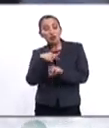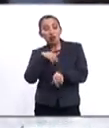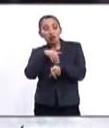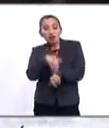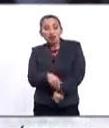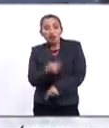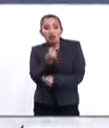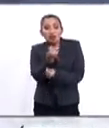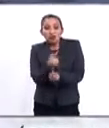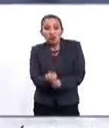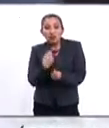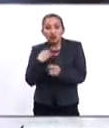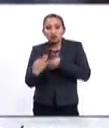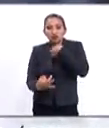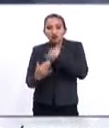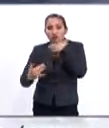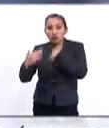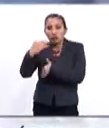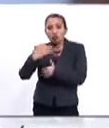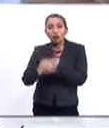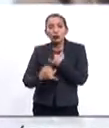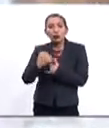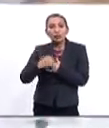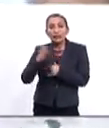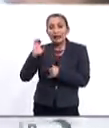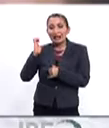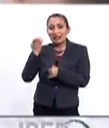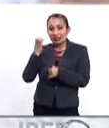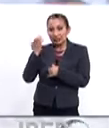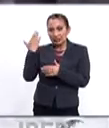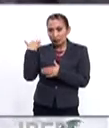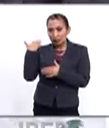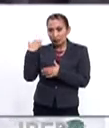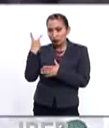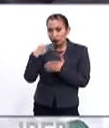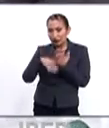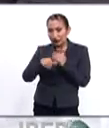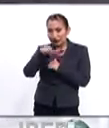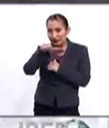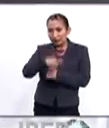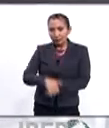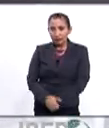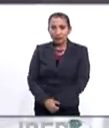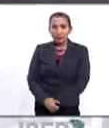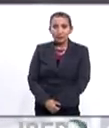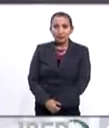desacato por el Tribunal Supremo de Justicia de Venezuela en enero de 2016.